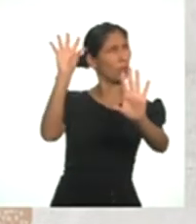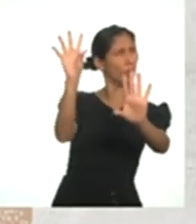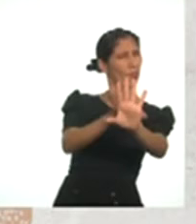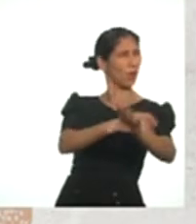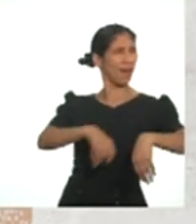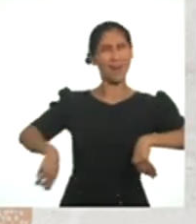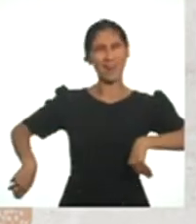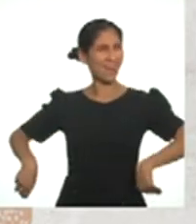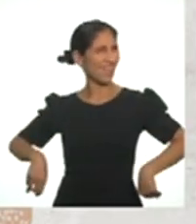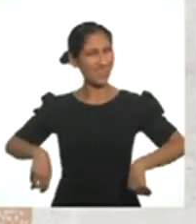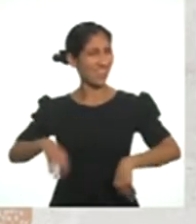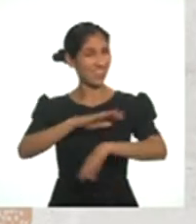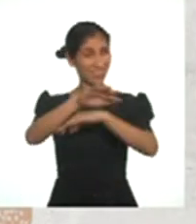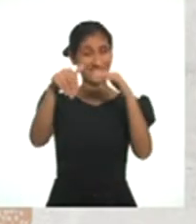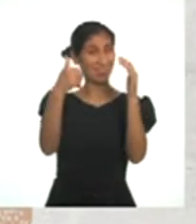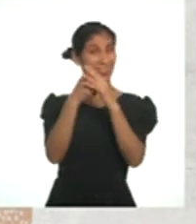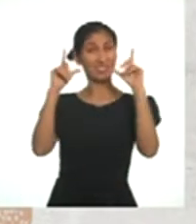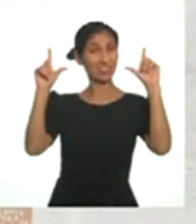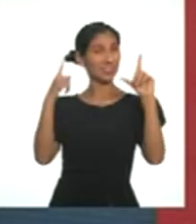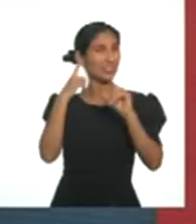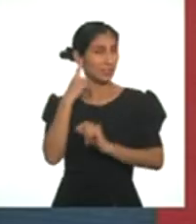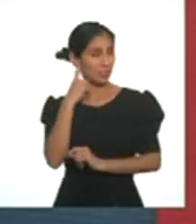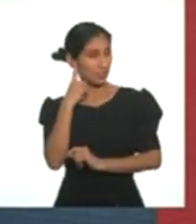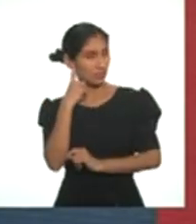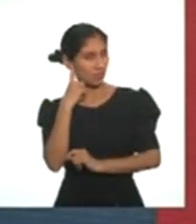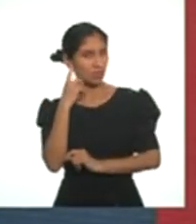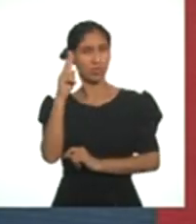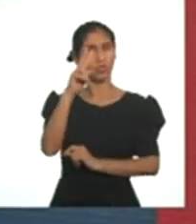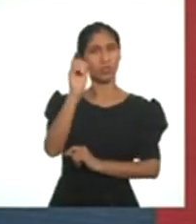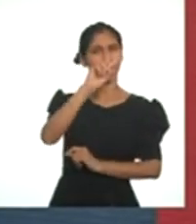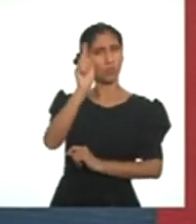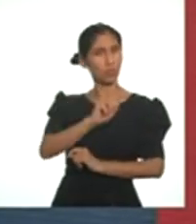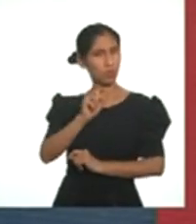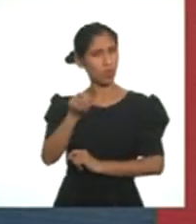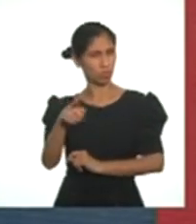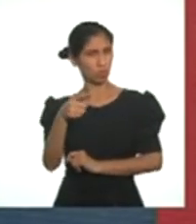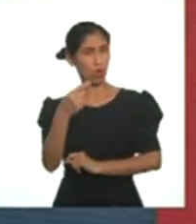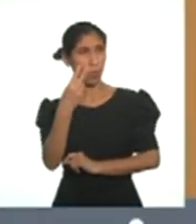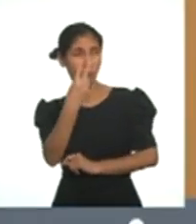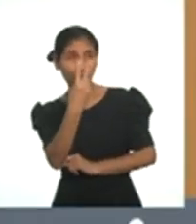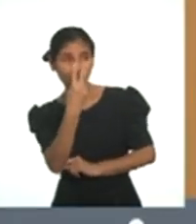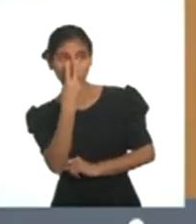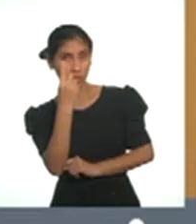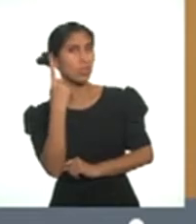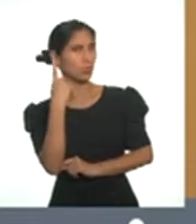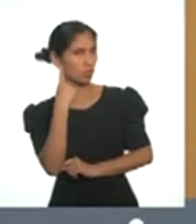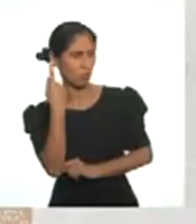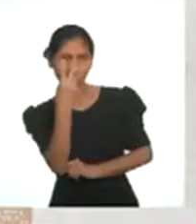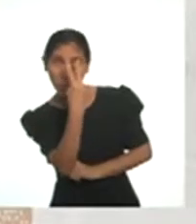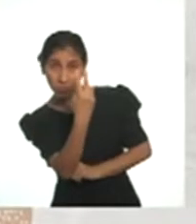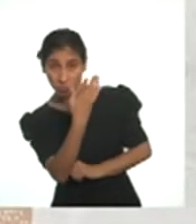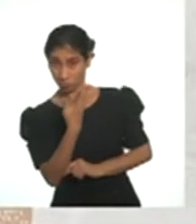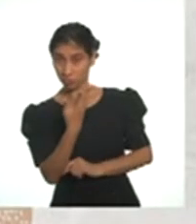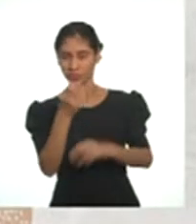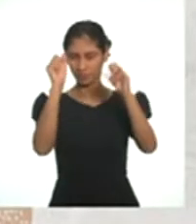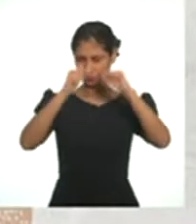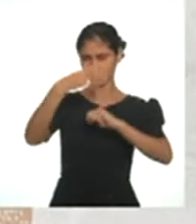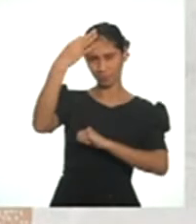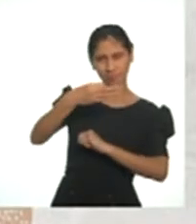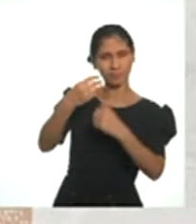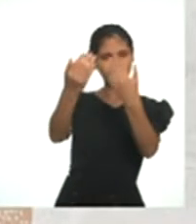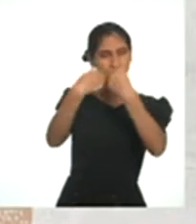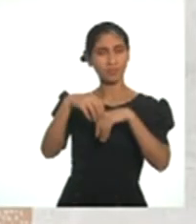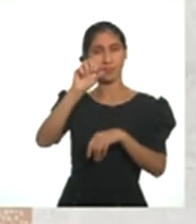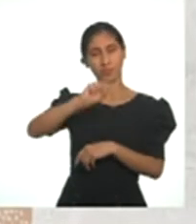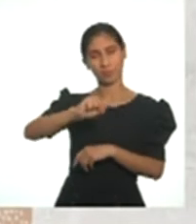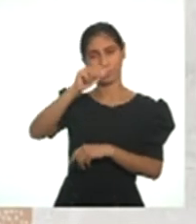música folclórica. Voz en off de la locutora. Voz en off significa que se escucha y no se ve, ¿no? Así es. Sacha Inchi,